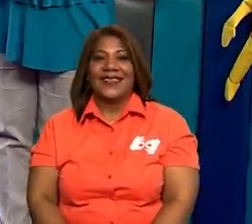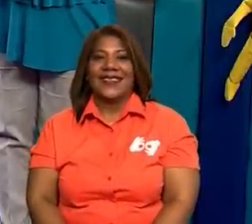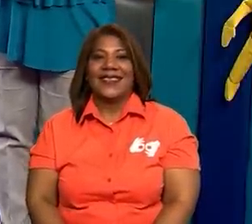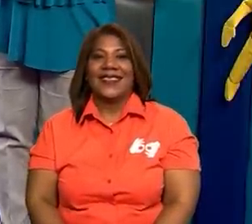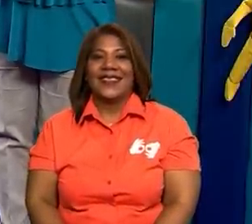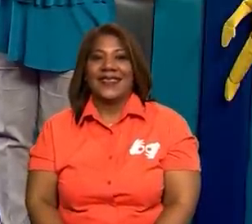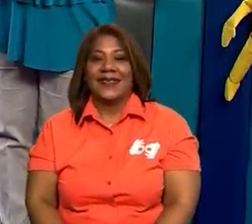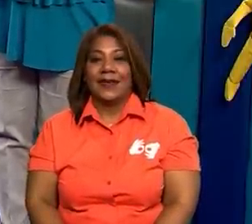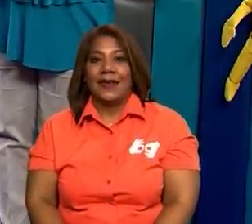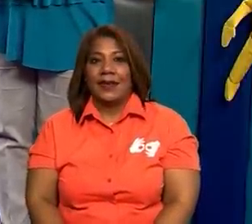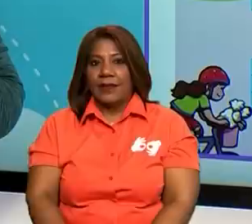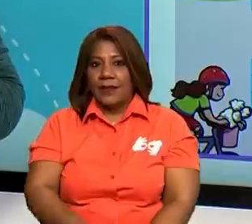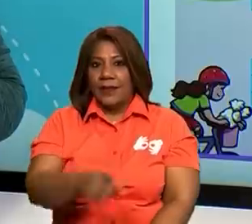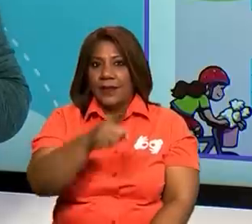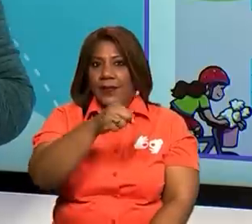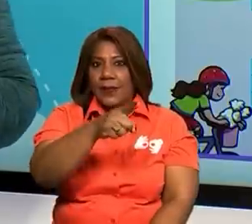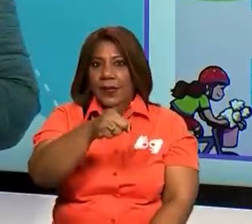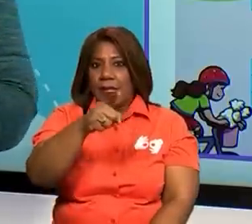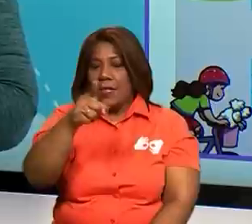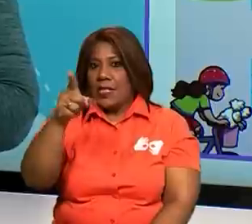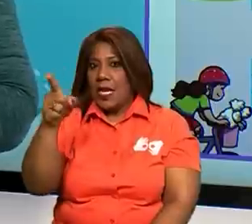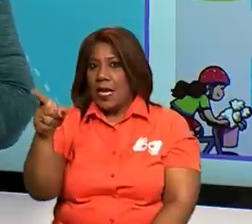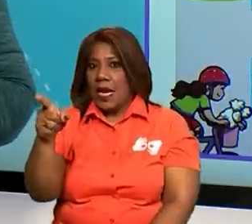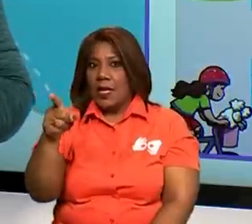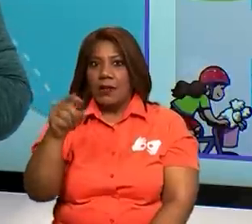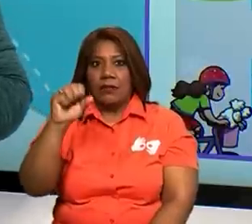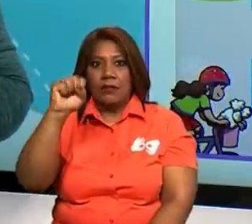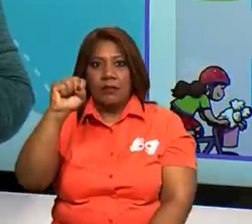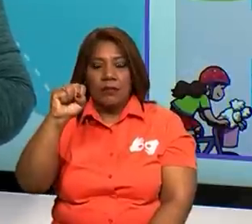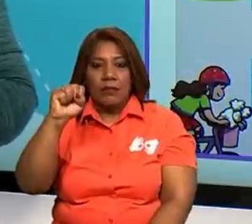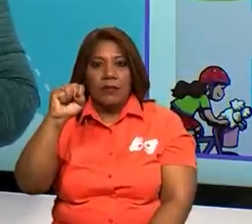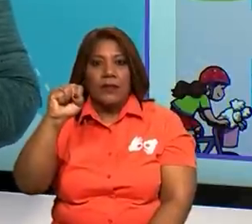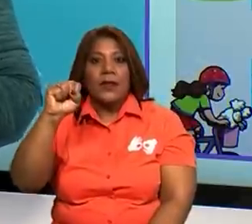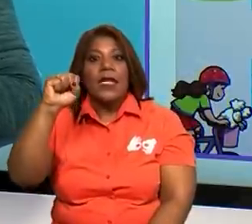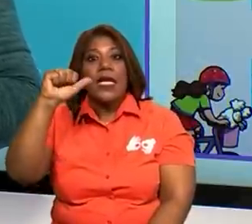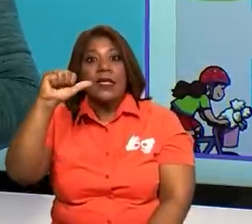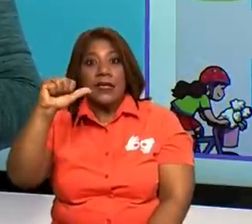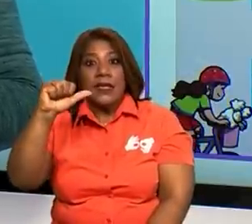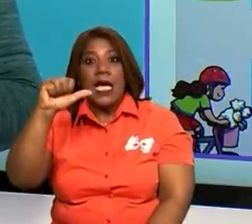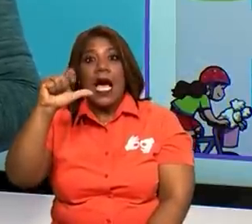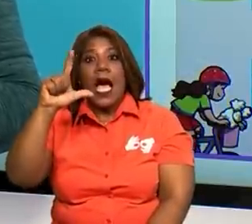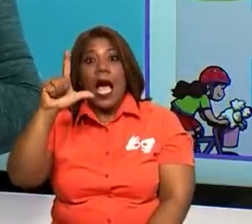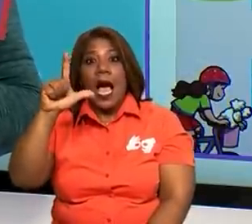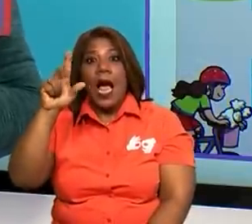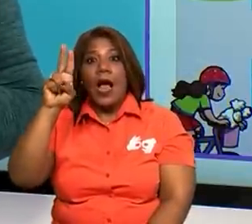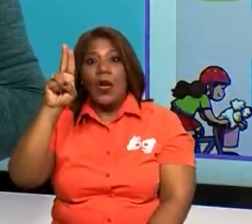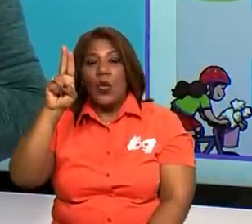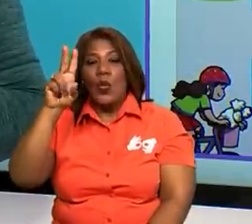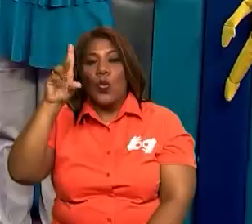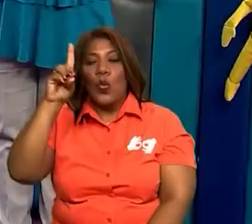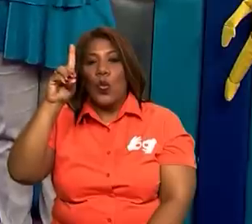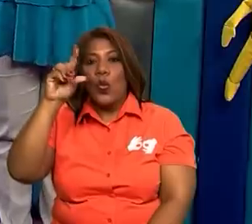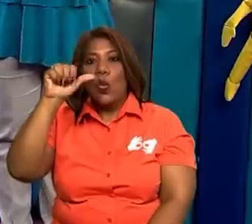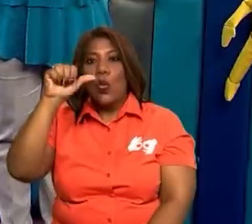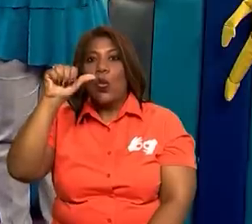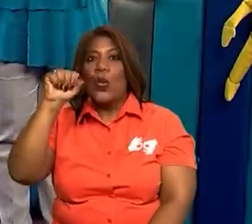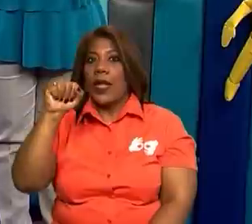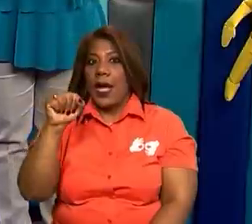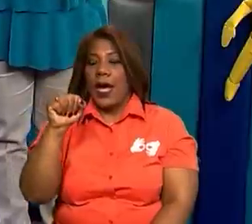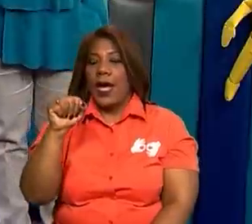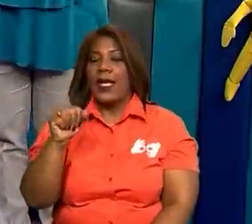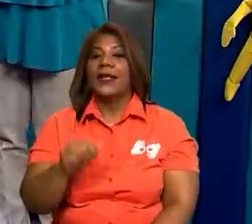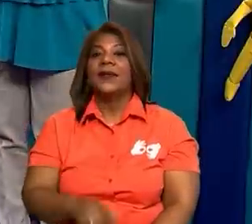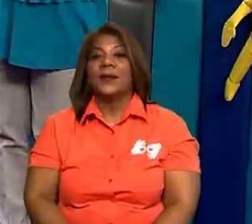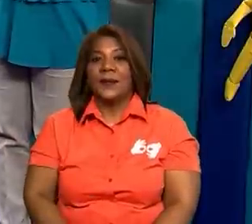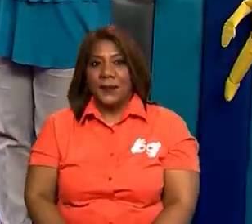¿Otra? ¿Dónde vimos la S? En saludar. ¿Dónde vimos la S en saludar? Al principio.